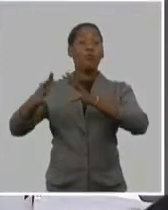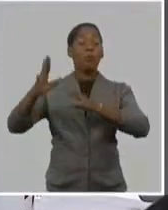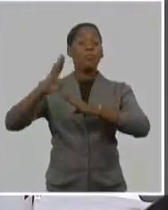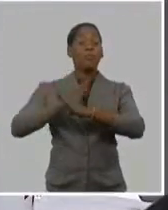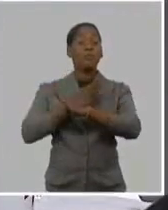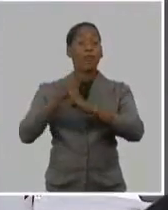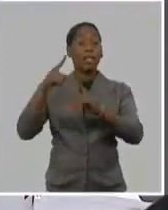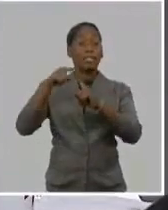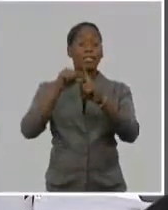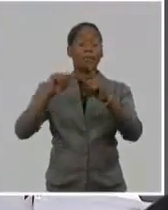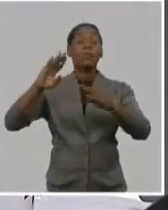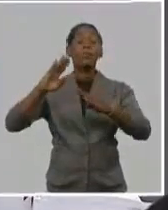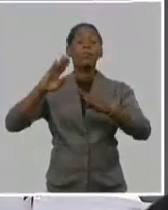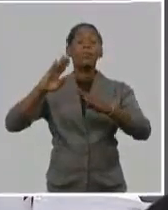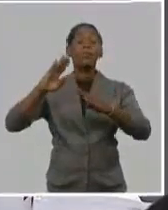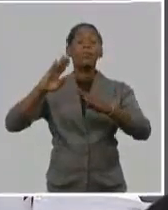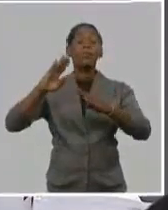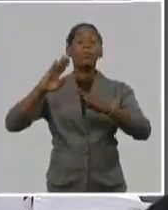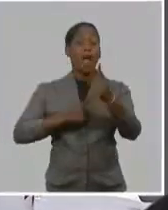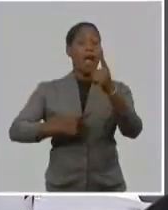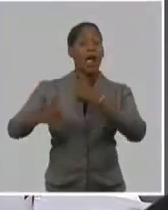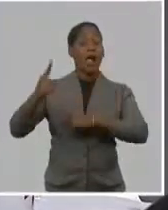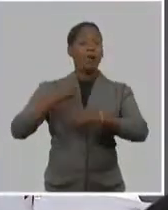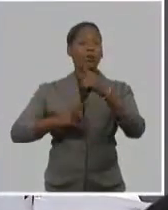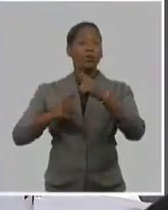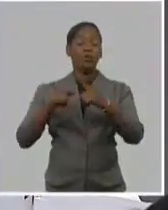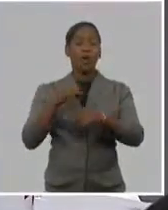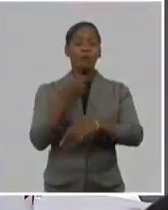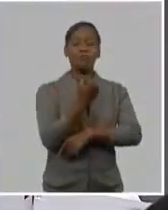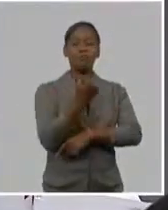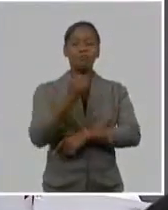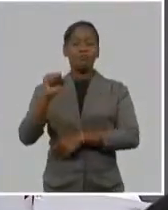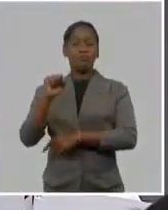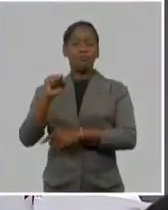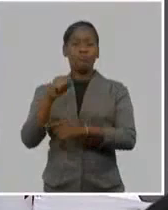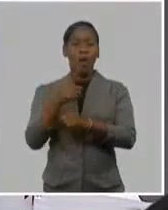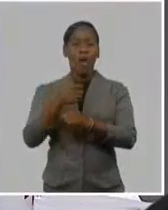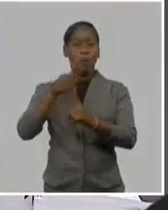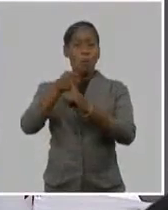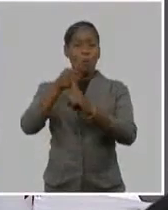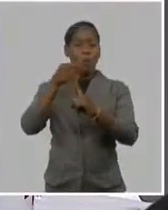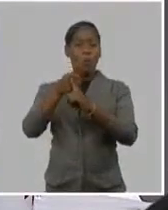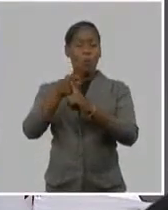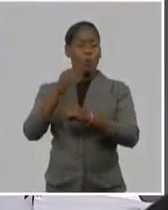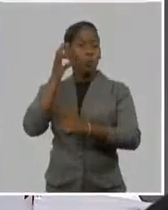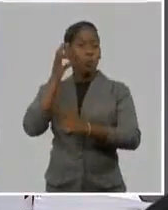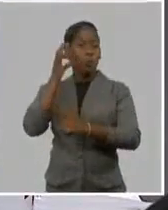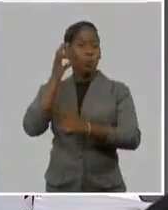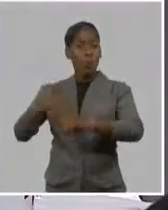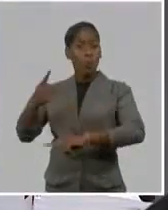los temas medioambientales. Hay que incorporar nuestro debate y lograr con todo ello una